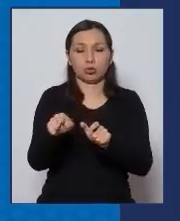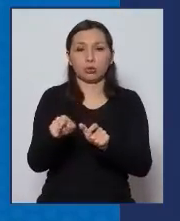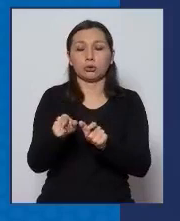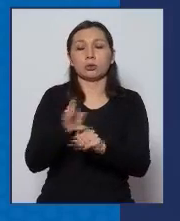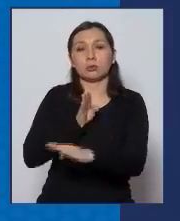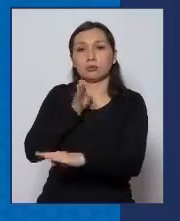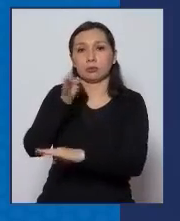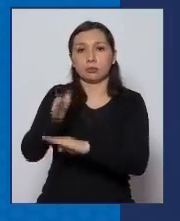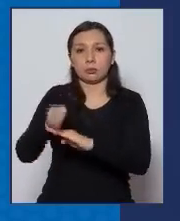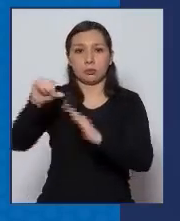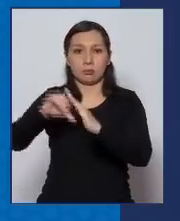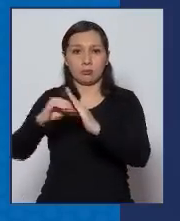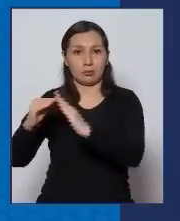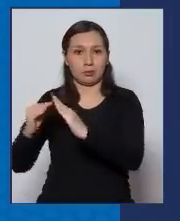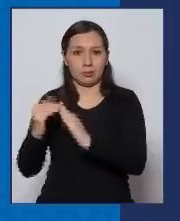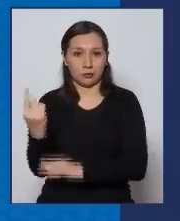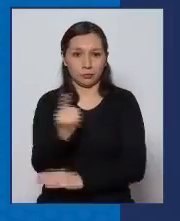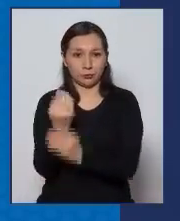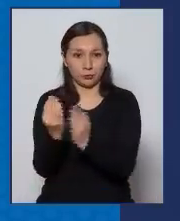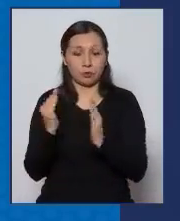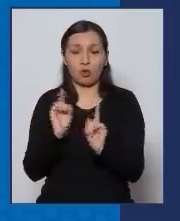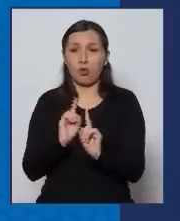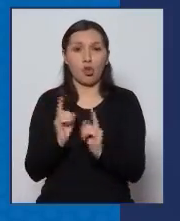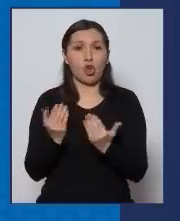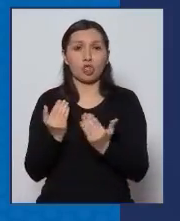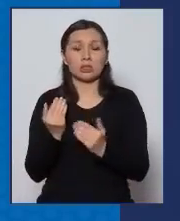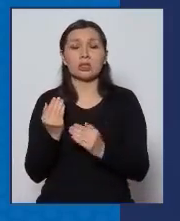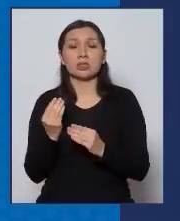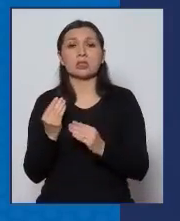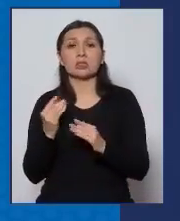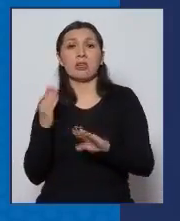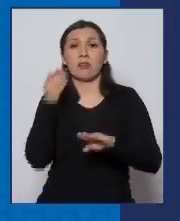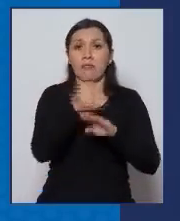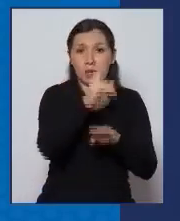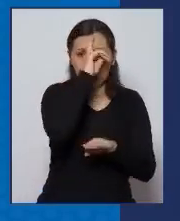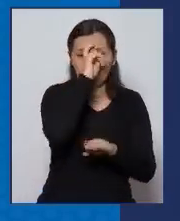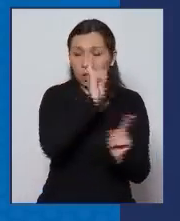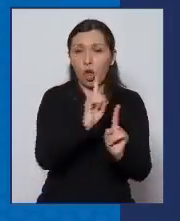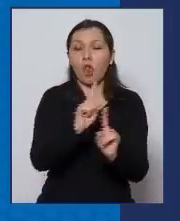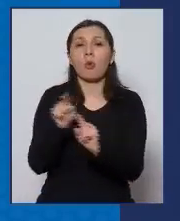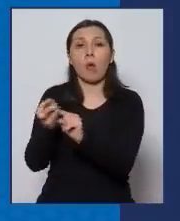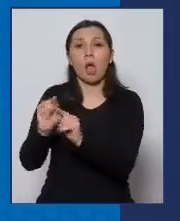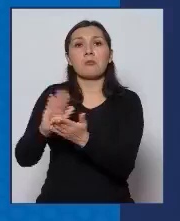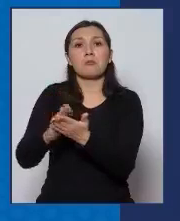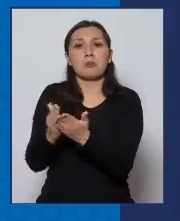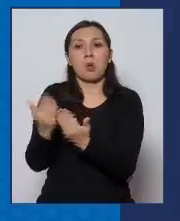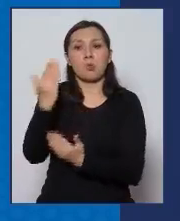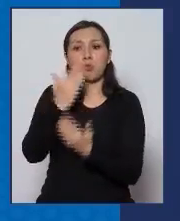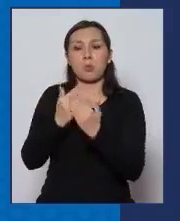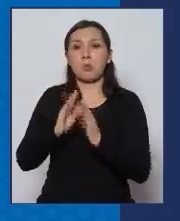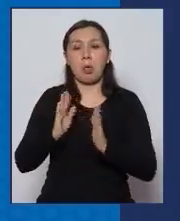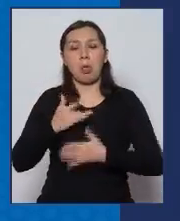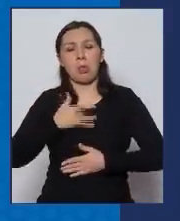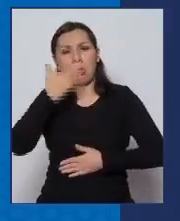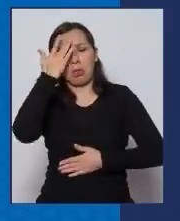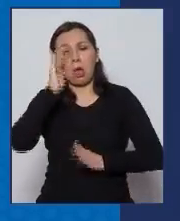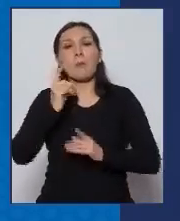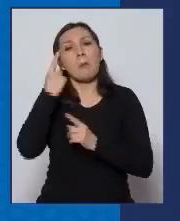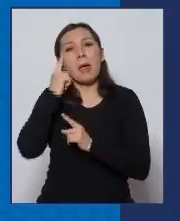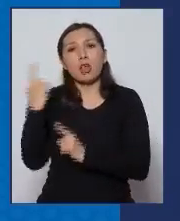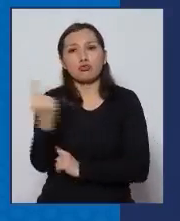haciendo la cuarentena y que no necesitan un hospital sino que están evolucionando en forma asintomática